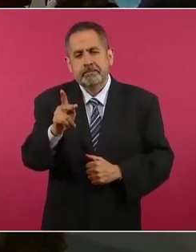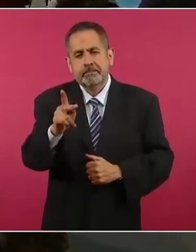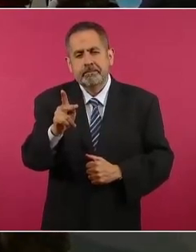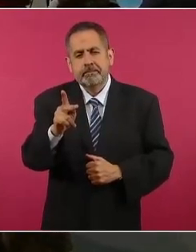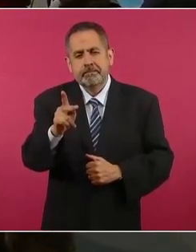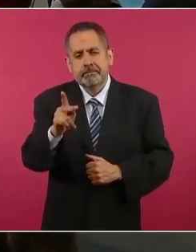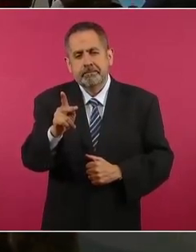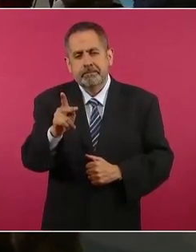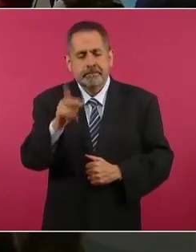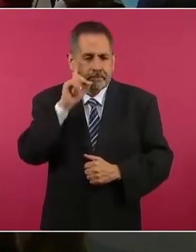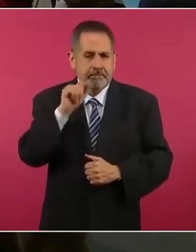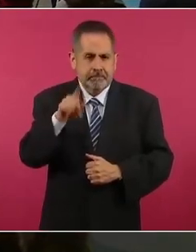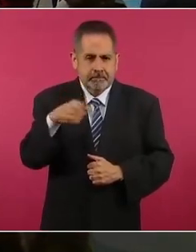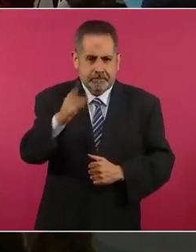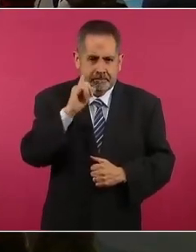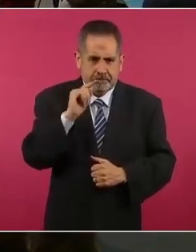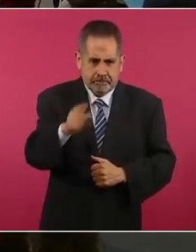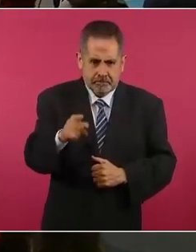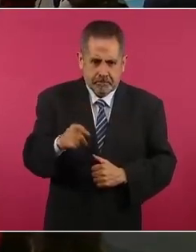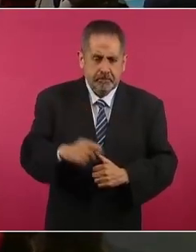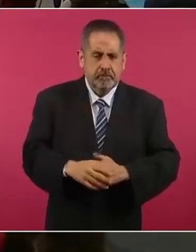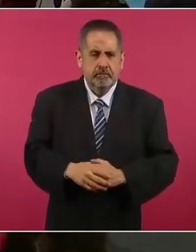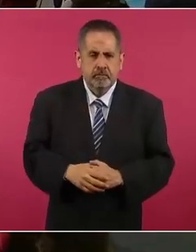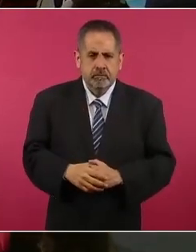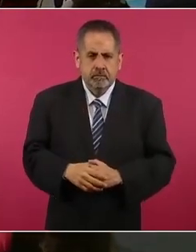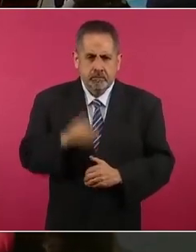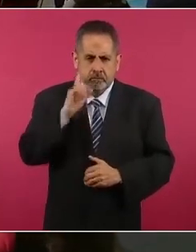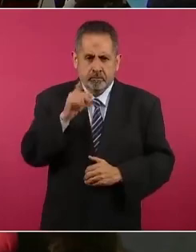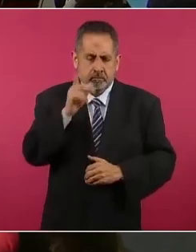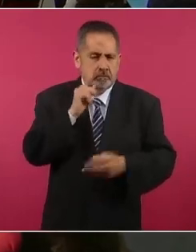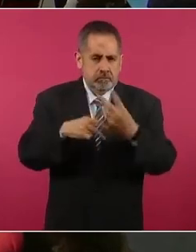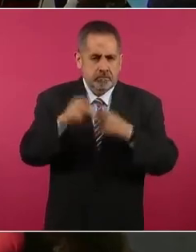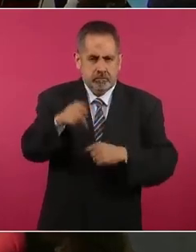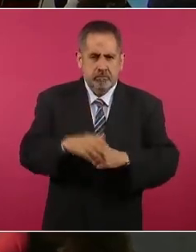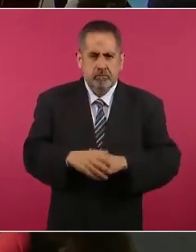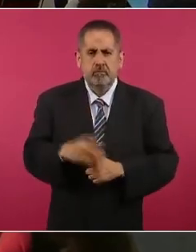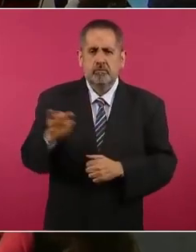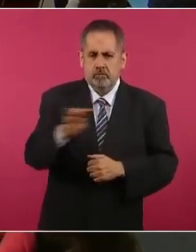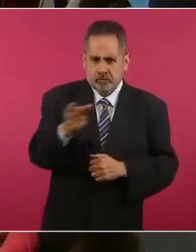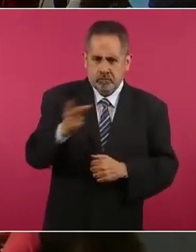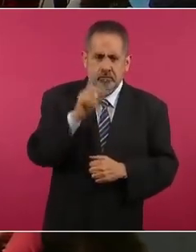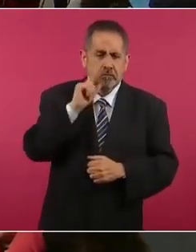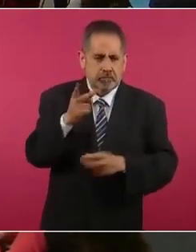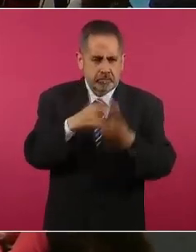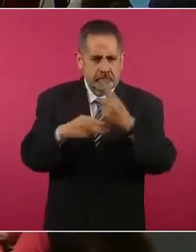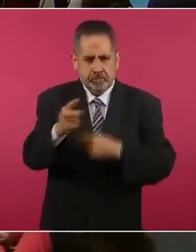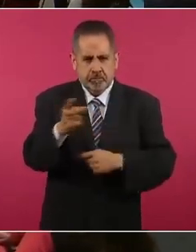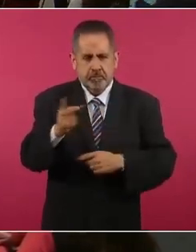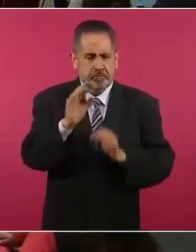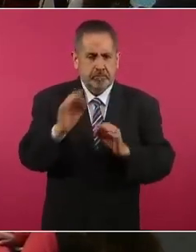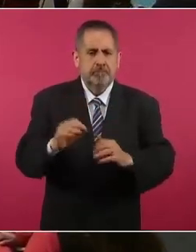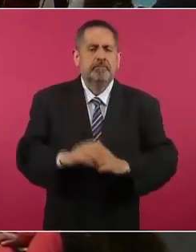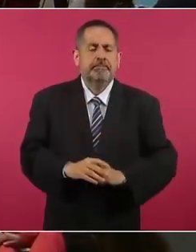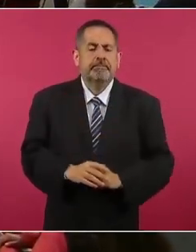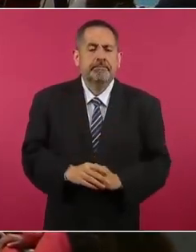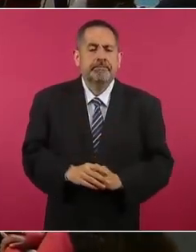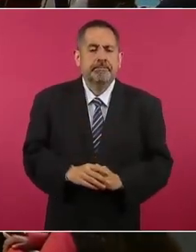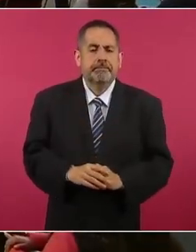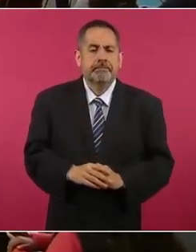¿Sí? ¿Para mañana? ¿Sí puedes? ¿Los dos? ¿Los dos?